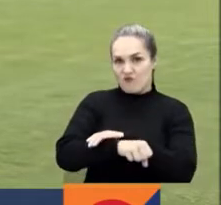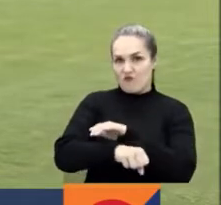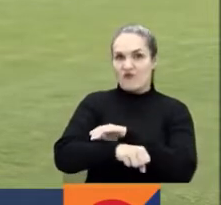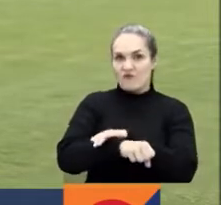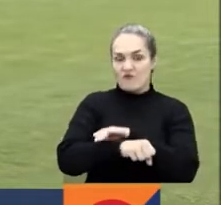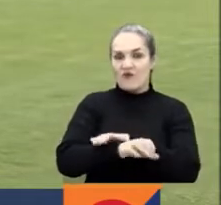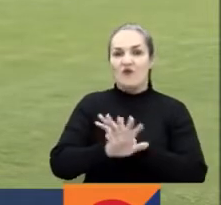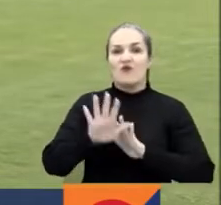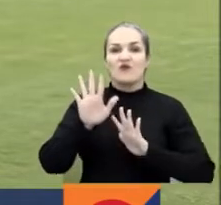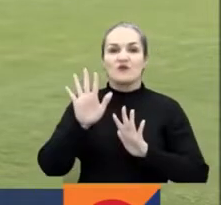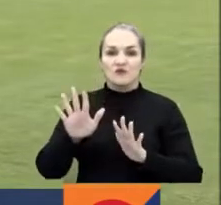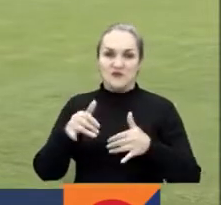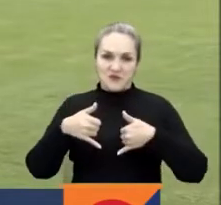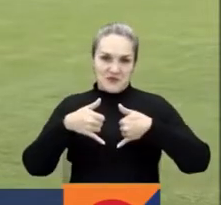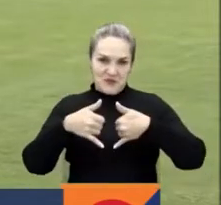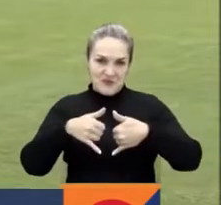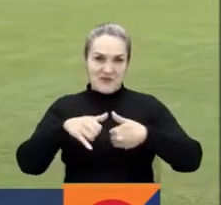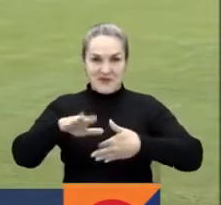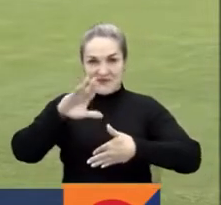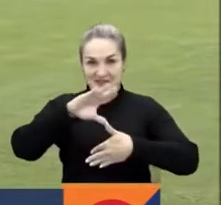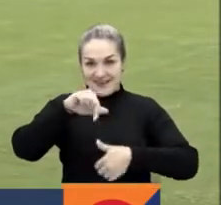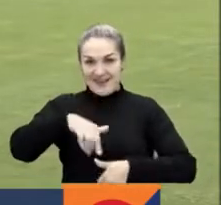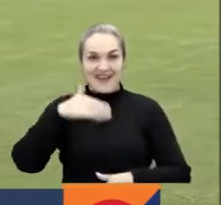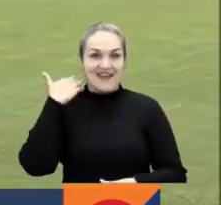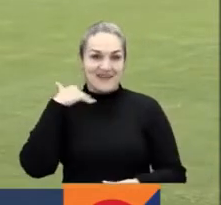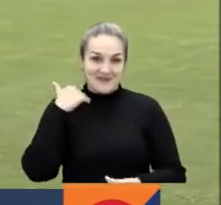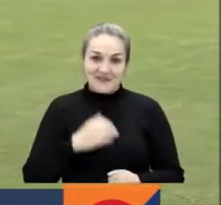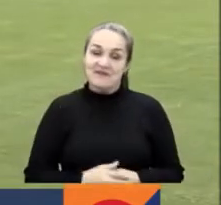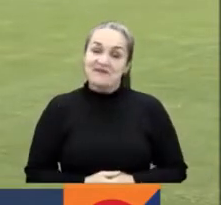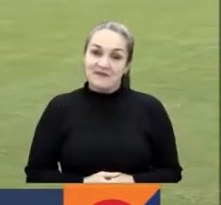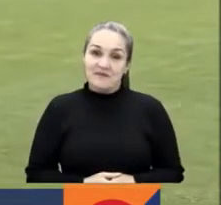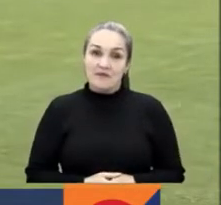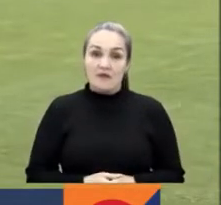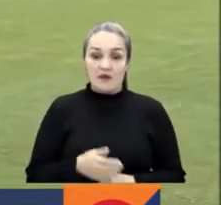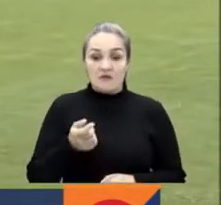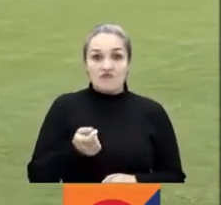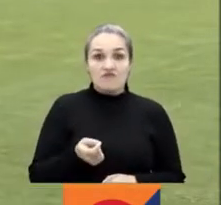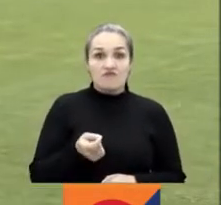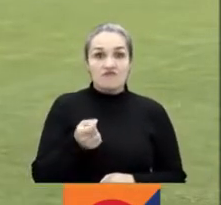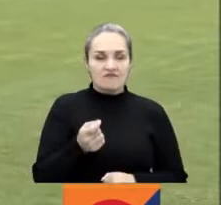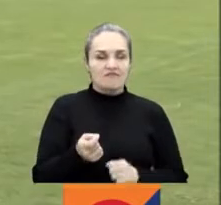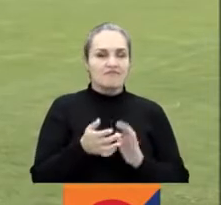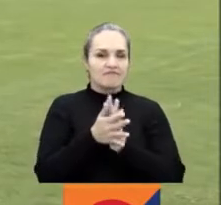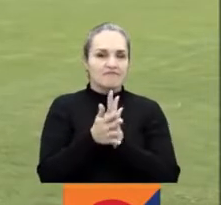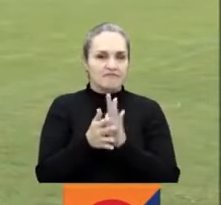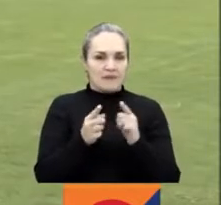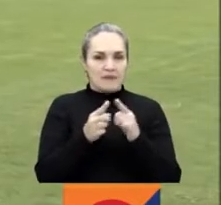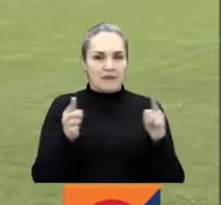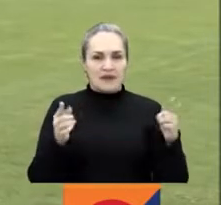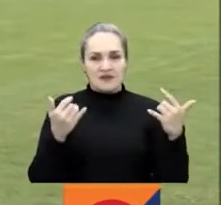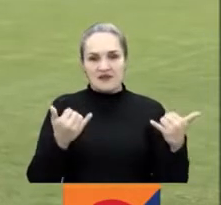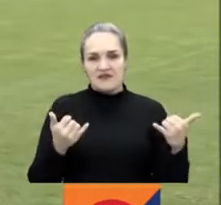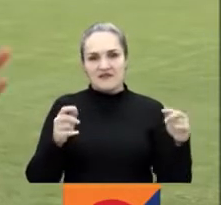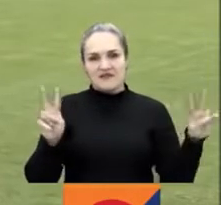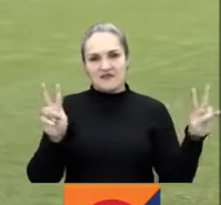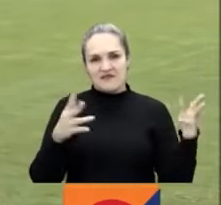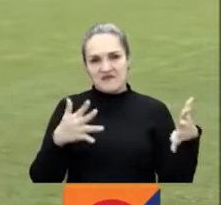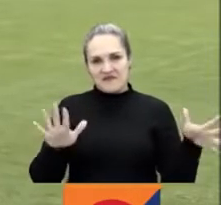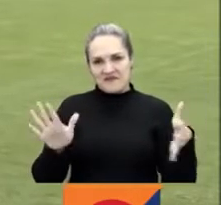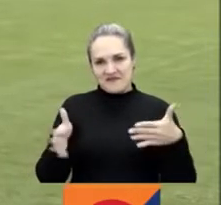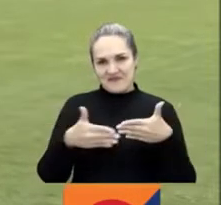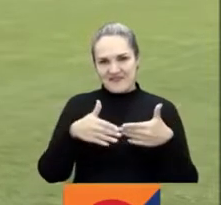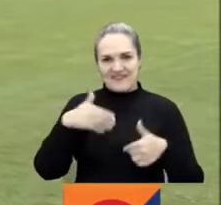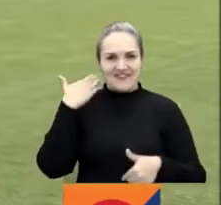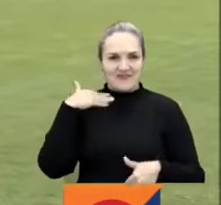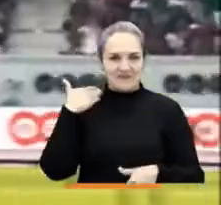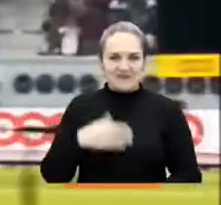fase de grupos de la Copa América Femenina. Nosotros más adelante tendremos, por supuesto, más información. Y por aquí cerramos ya desde el Estadio Centenario.